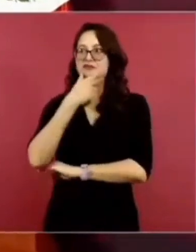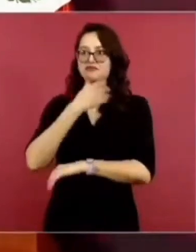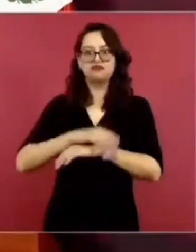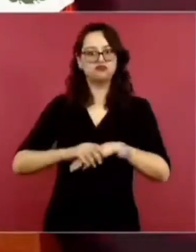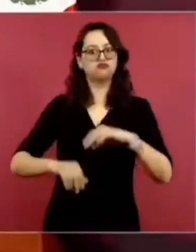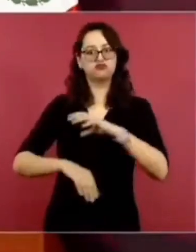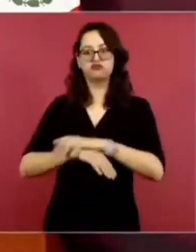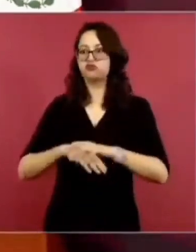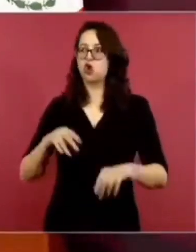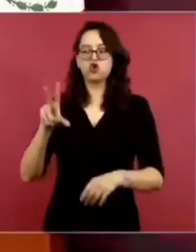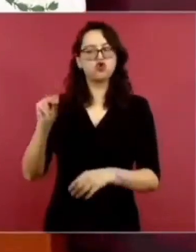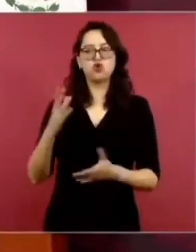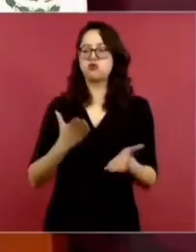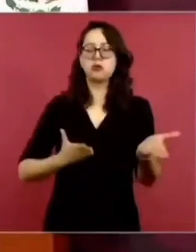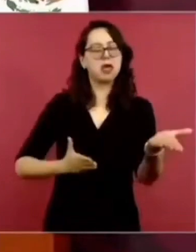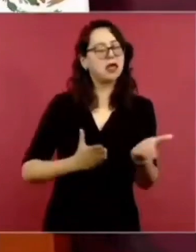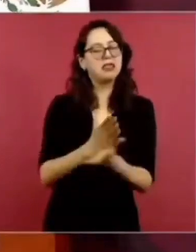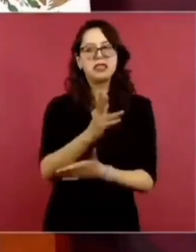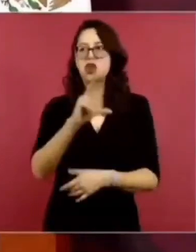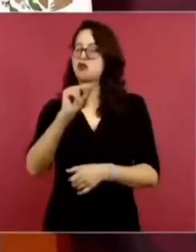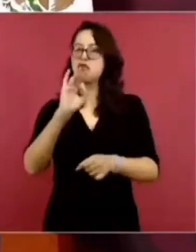no se les nota ¿no?